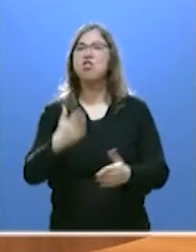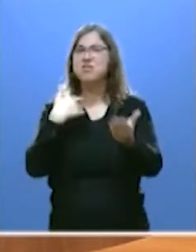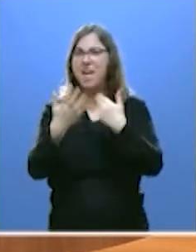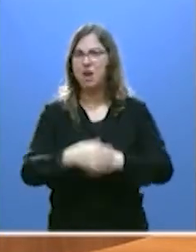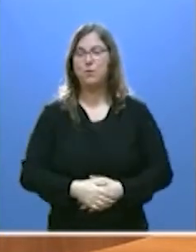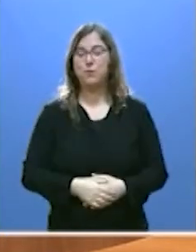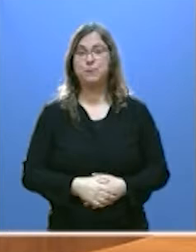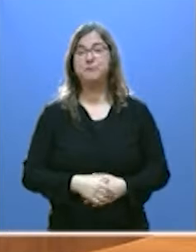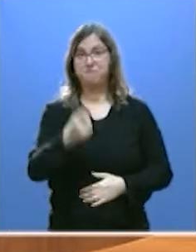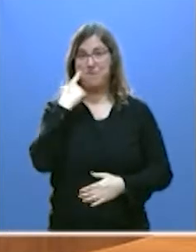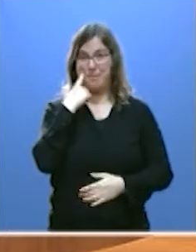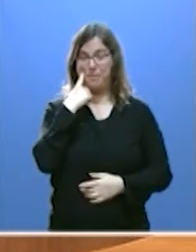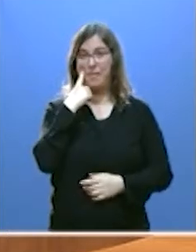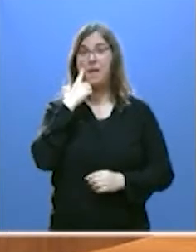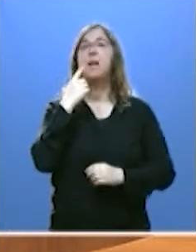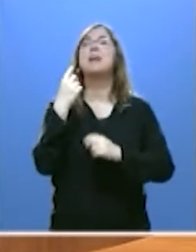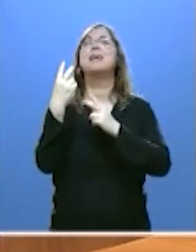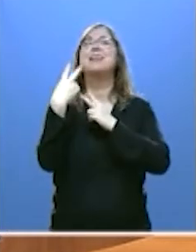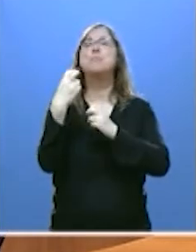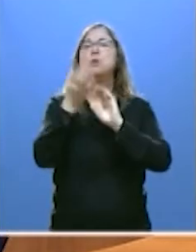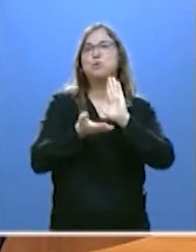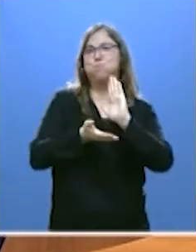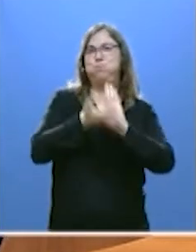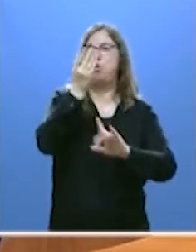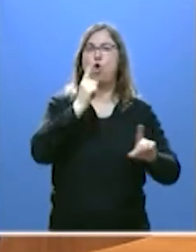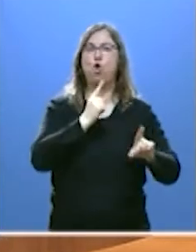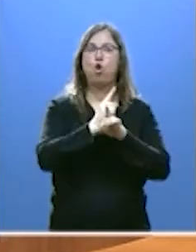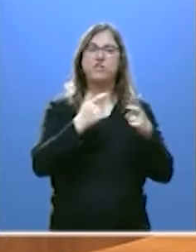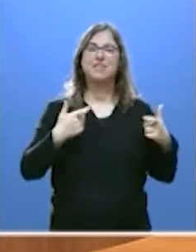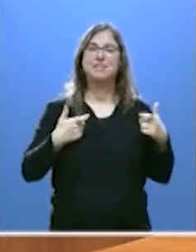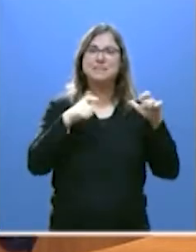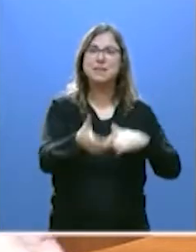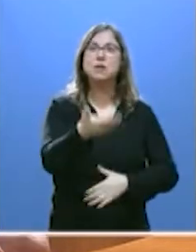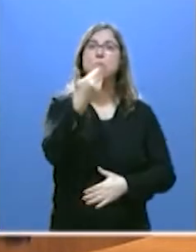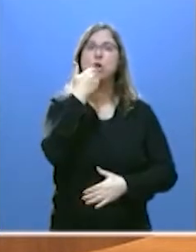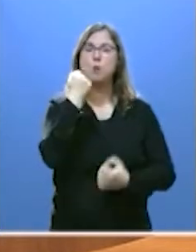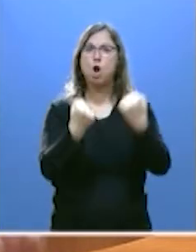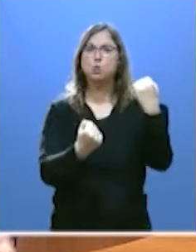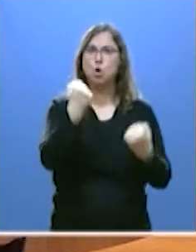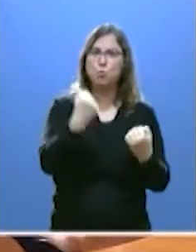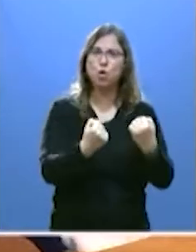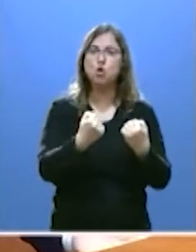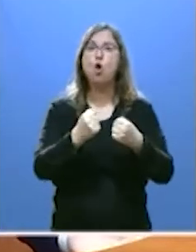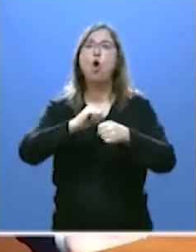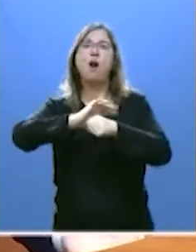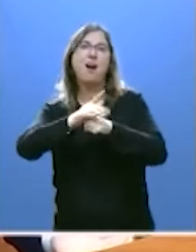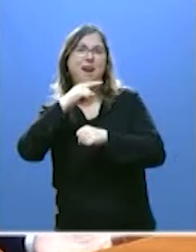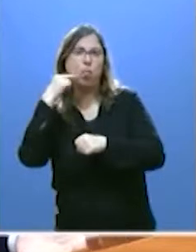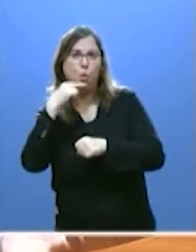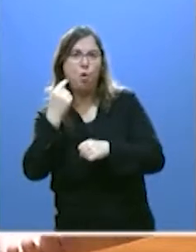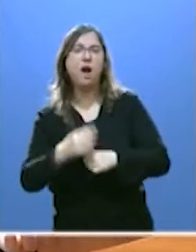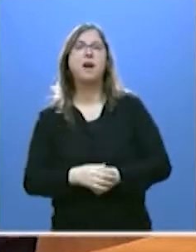las subidas de impuestos en contra de sectores tan importantes en Castilla y León como la automoción, la remolacha o el azúcar,